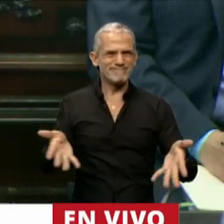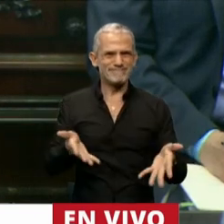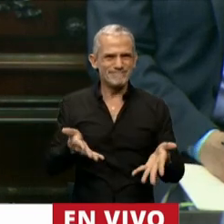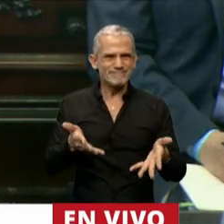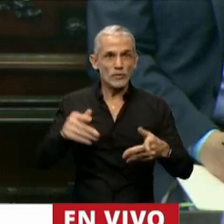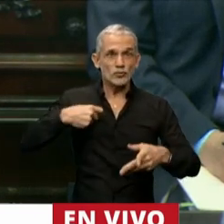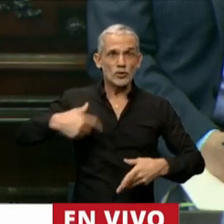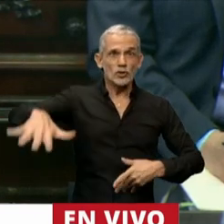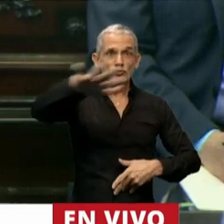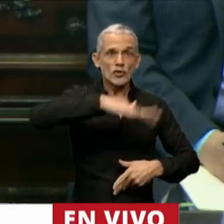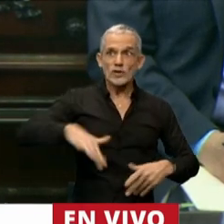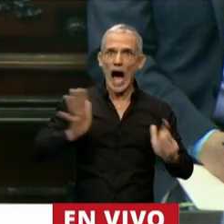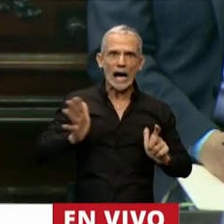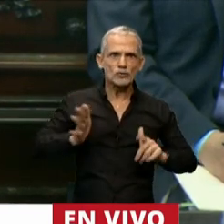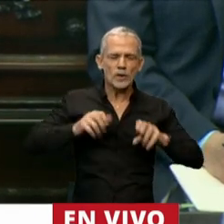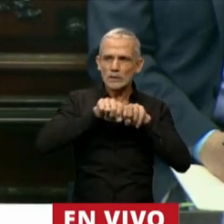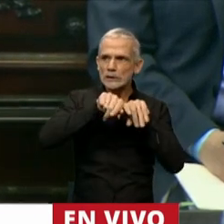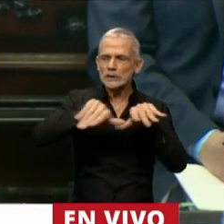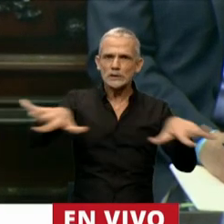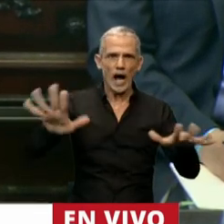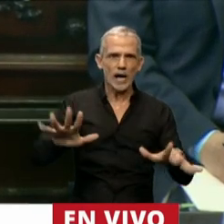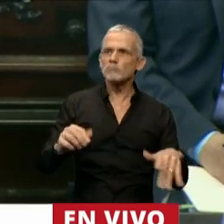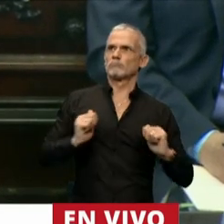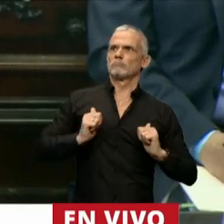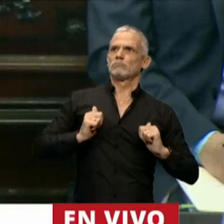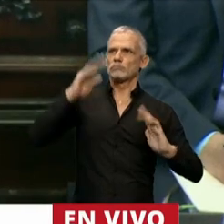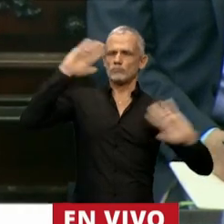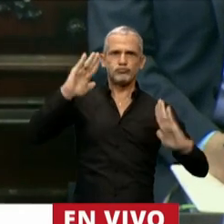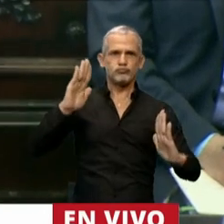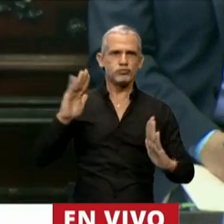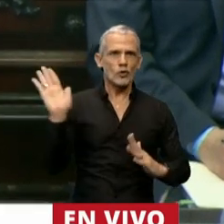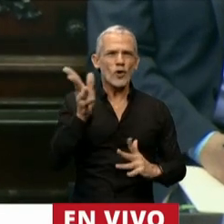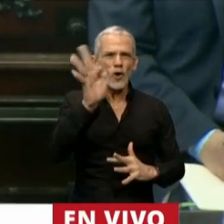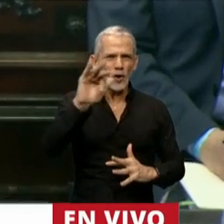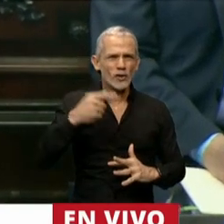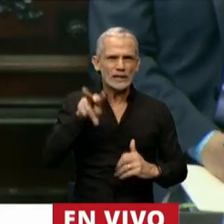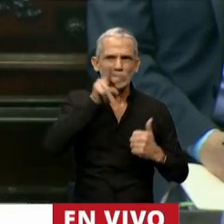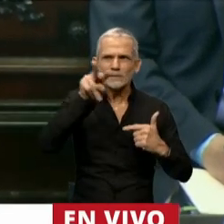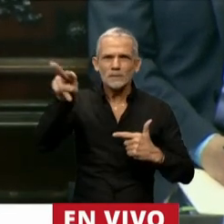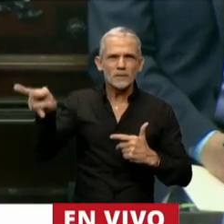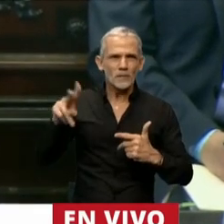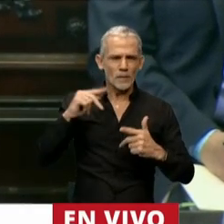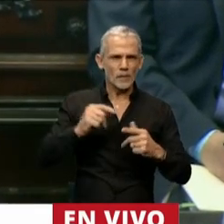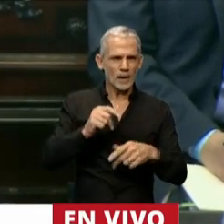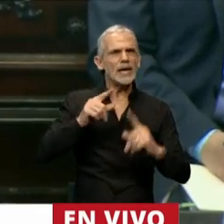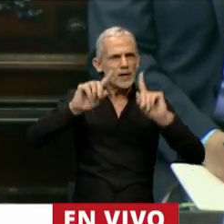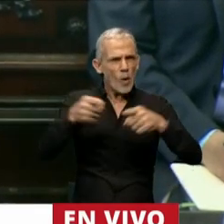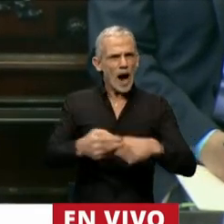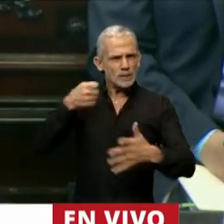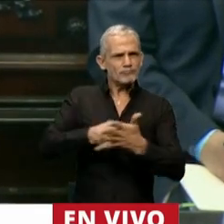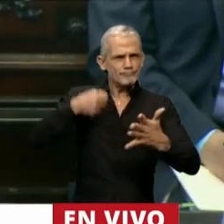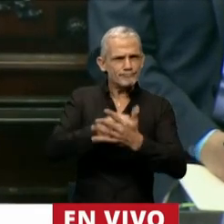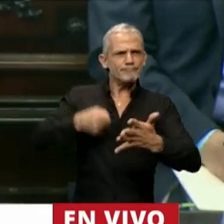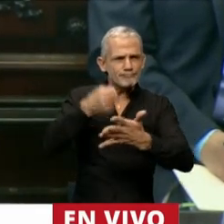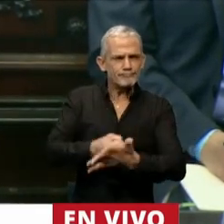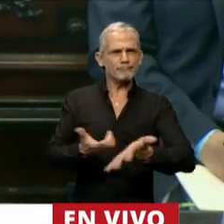que está asustada a una sociedad que está conmovida y que todos los días le pone el hombro y le pone el pecho para salir